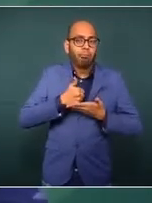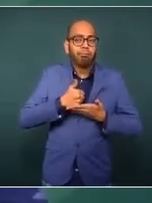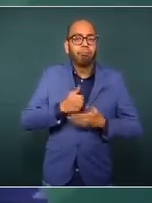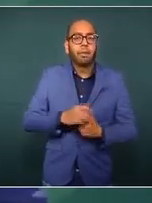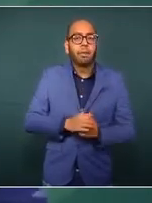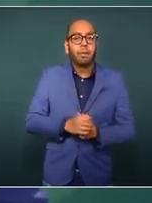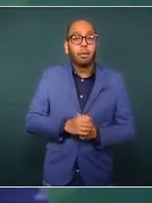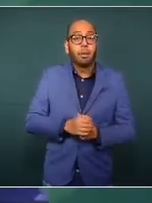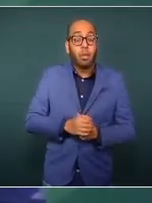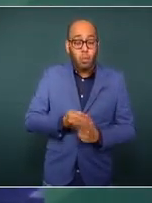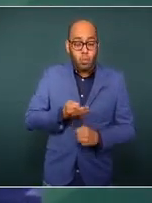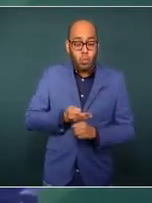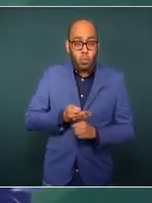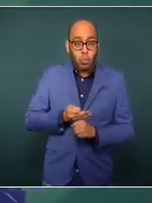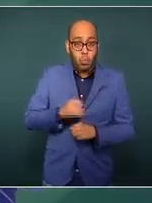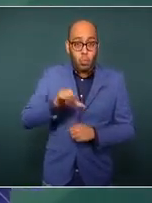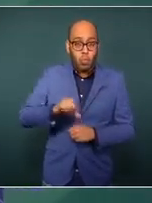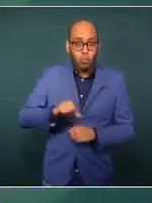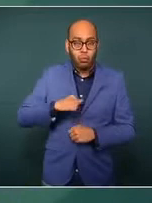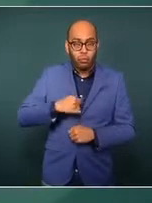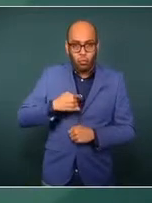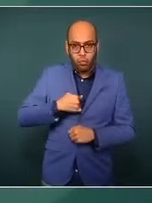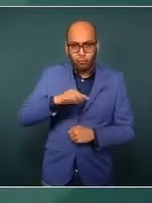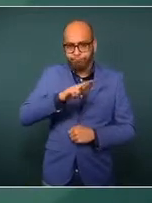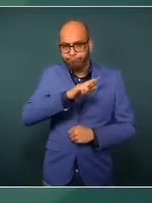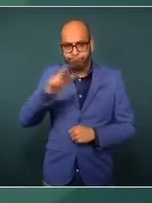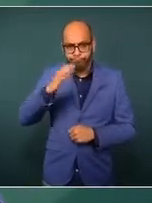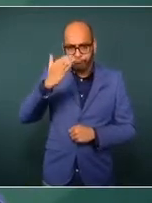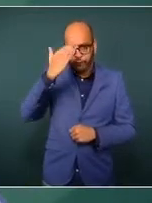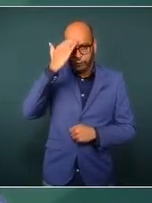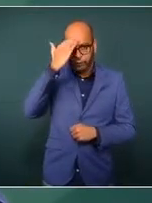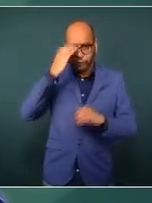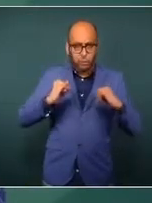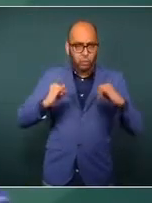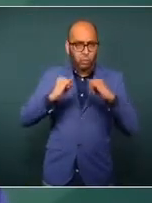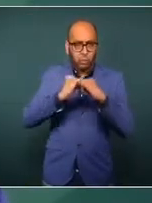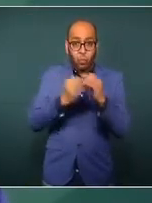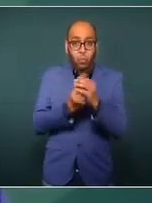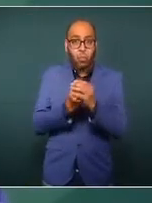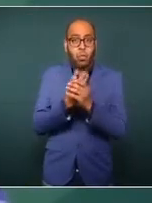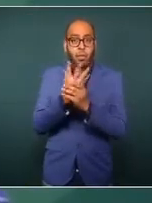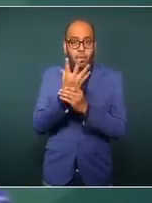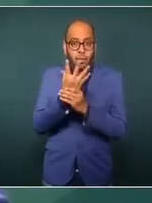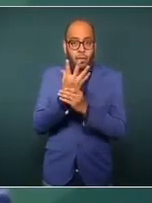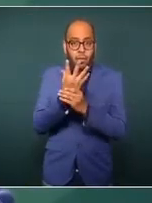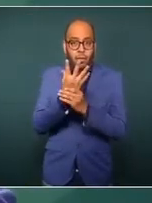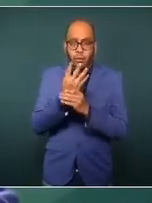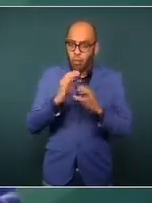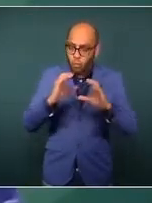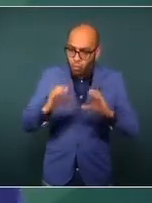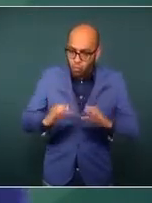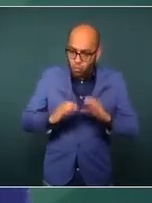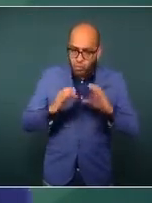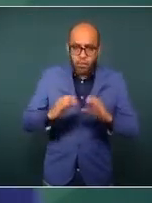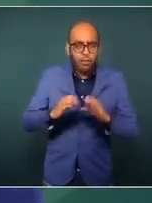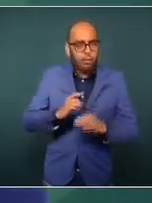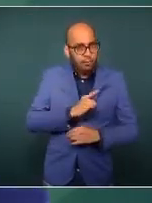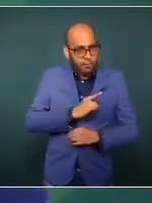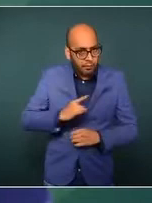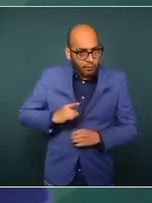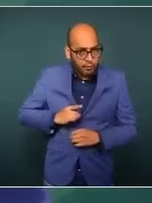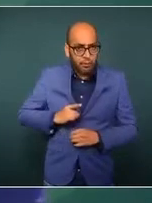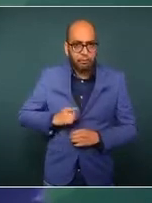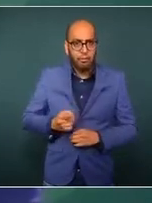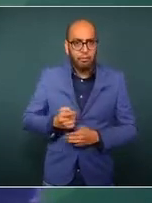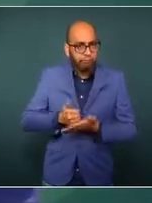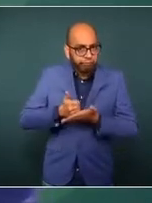mi reconocimiento a una institución nueva que hay que cuidar que hay que blindar